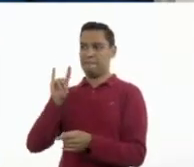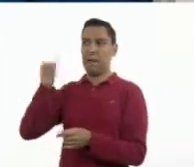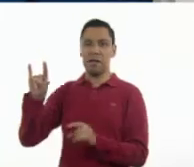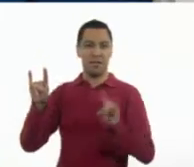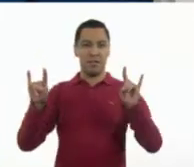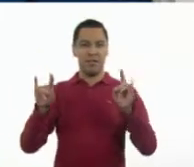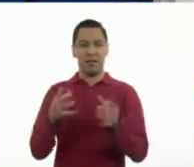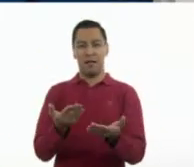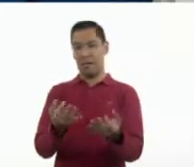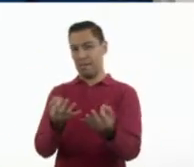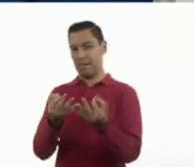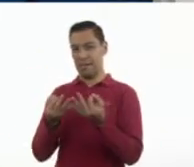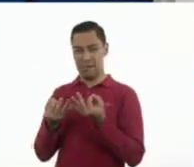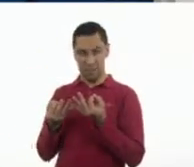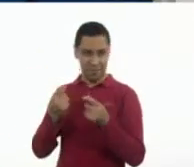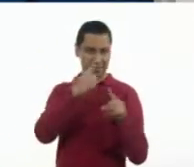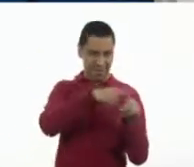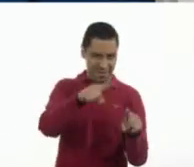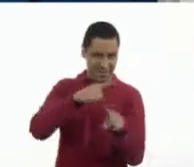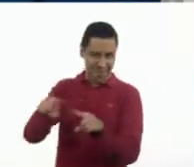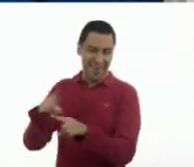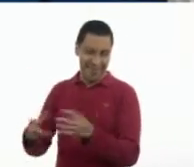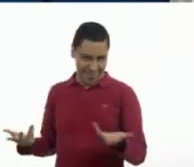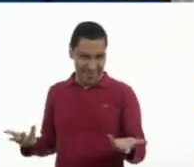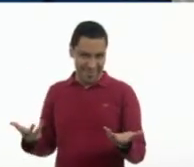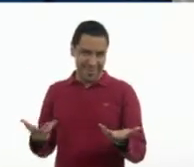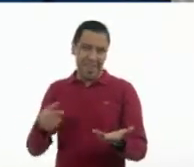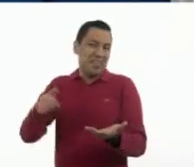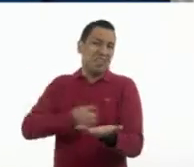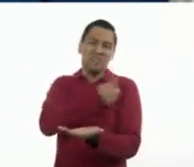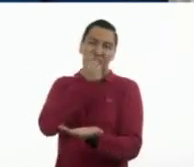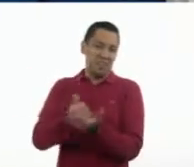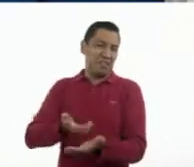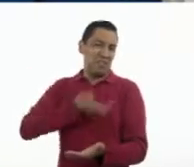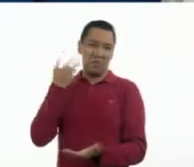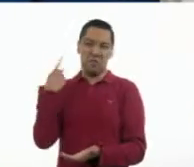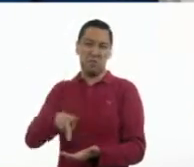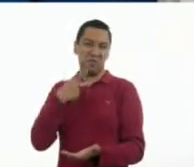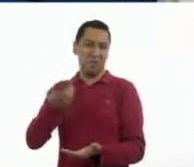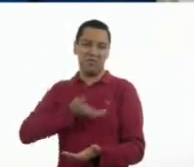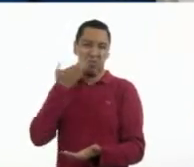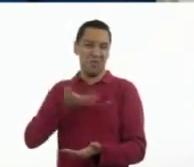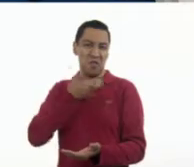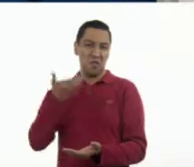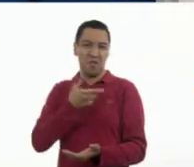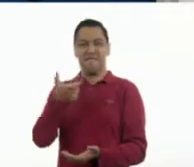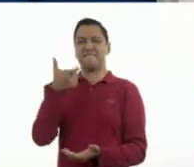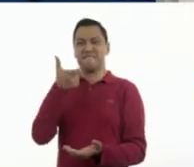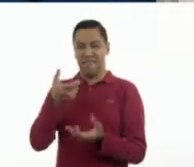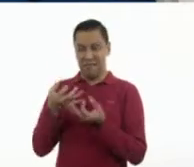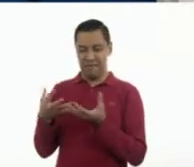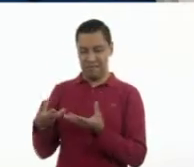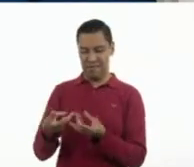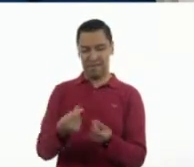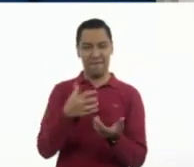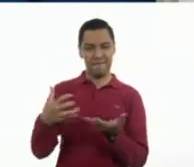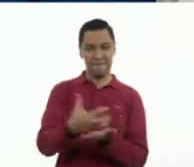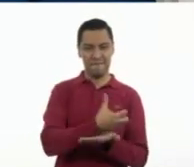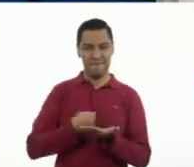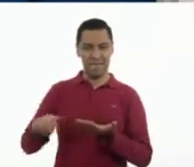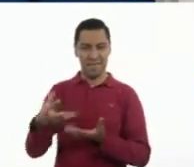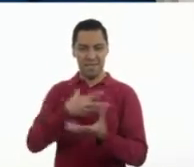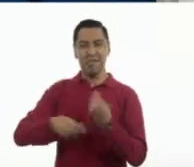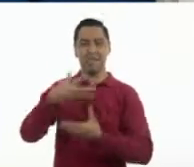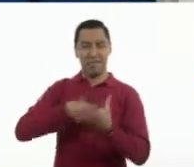sucede con las grandes empresas. El sistema capitalista que tenemos permite que no solo exista un solo producto en el mercado,